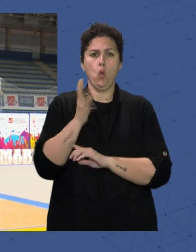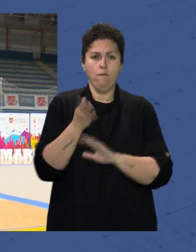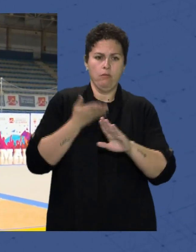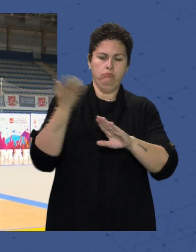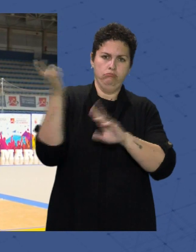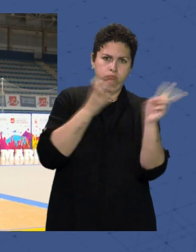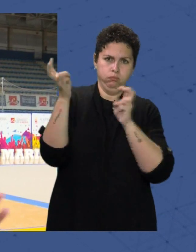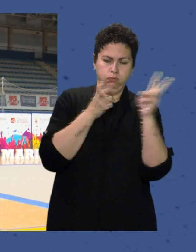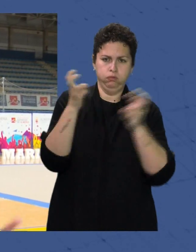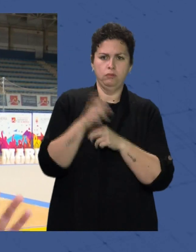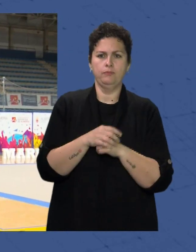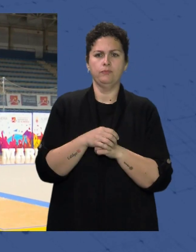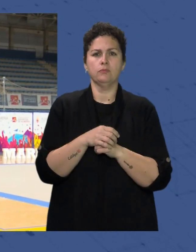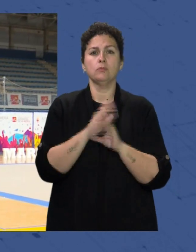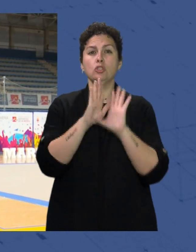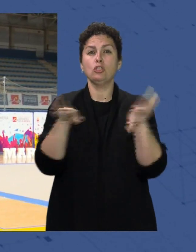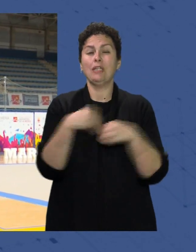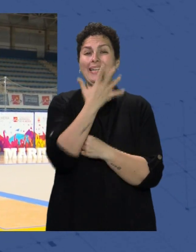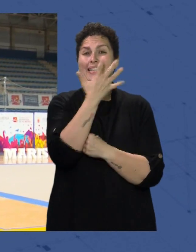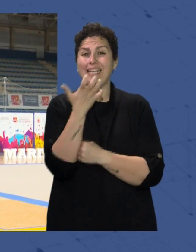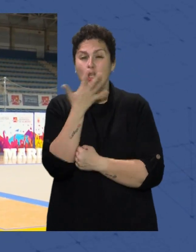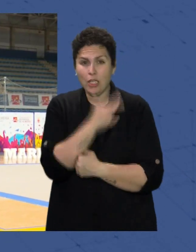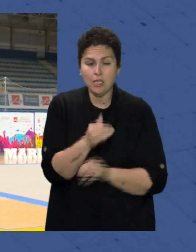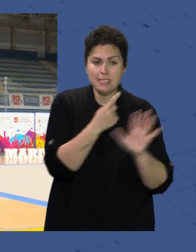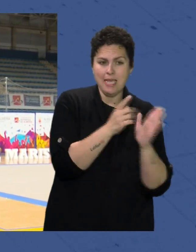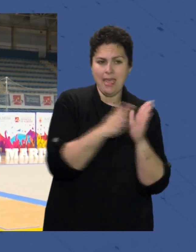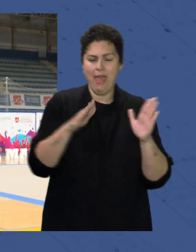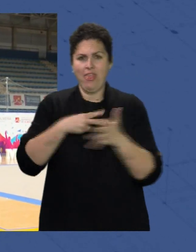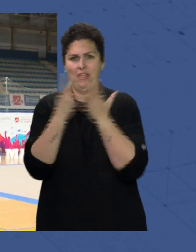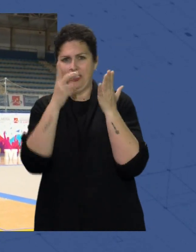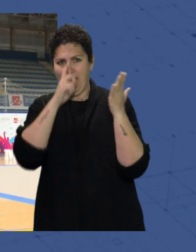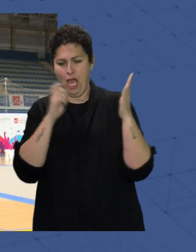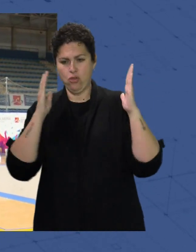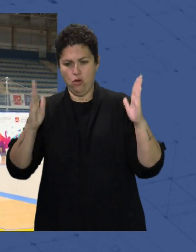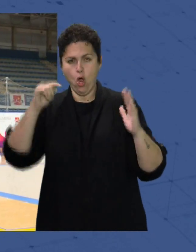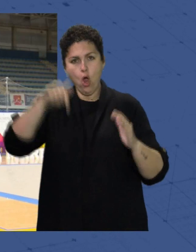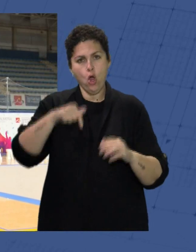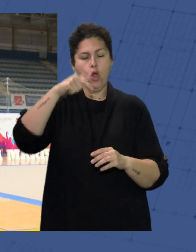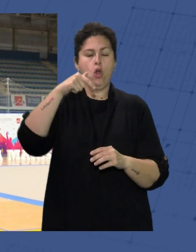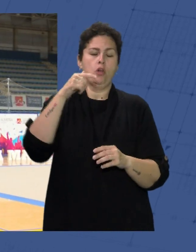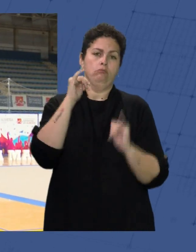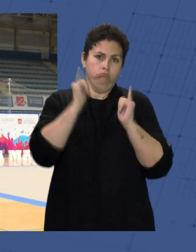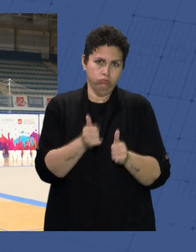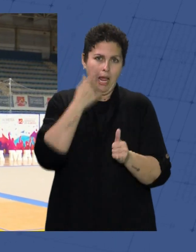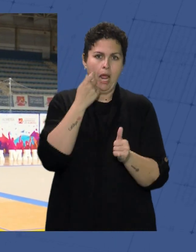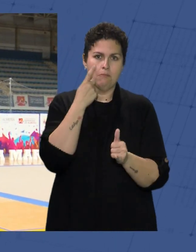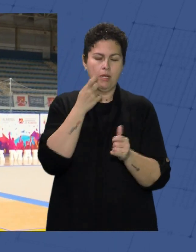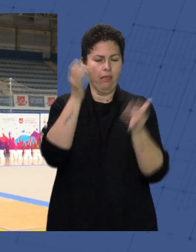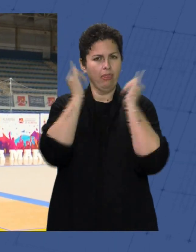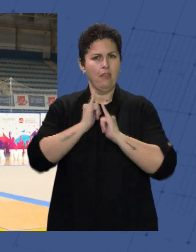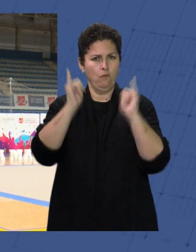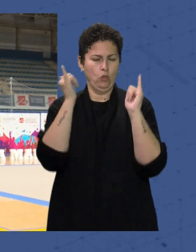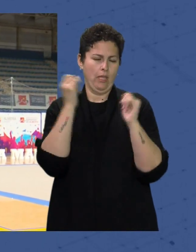De los cuales 500 niños Entre 6 y 17 años Están hoy aquí en Almería Disfrutando del deporte